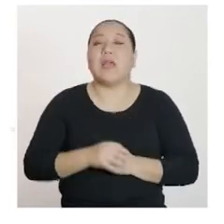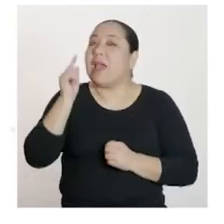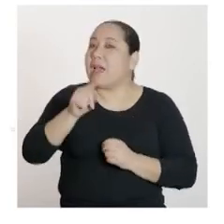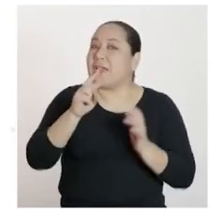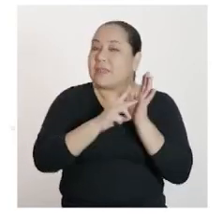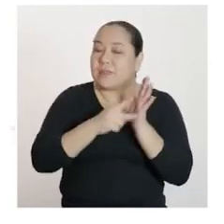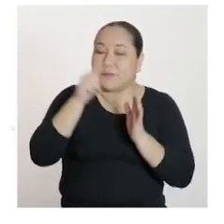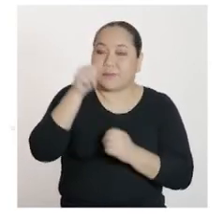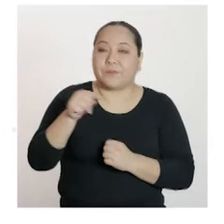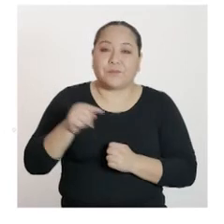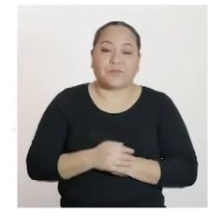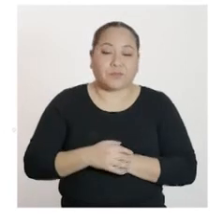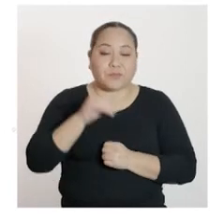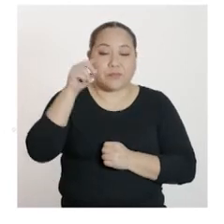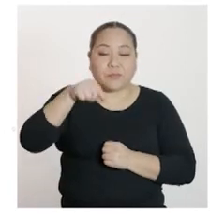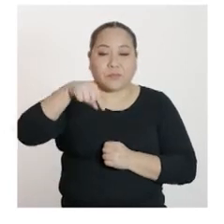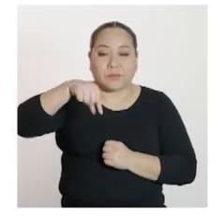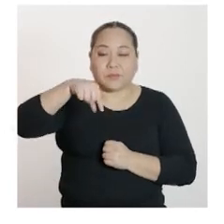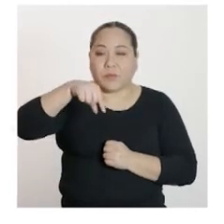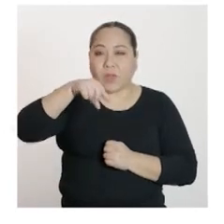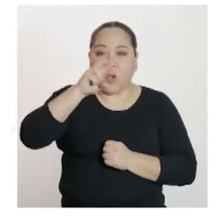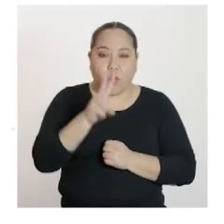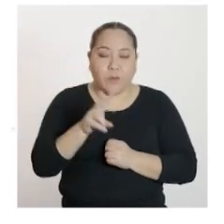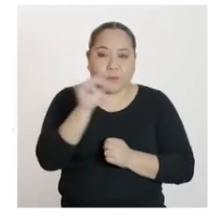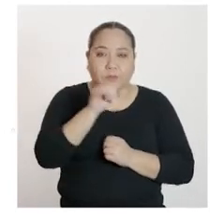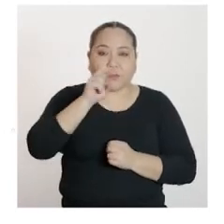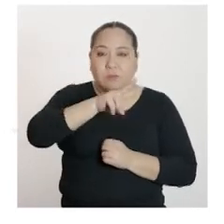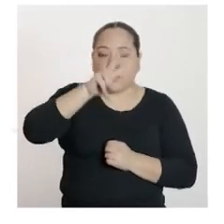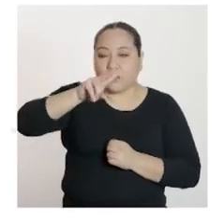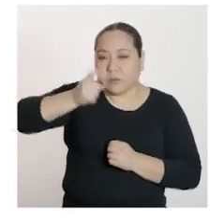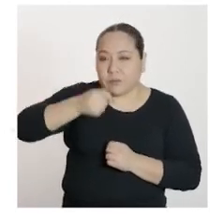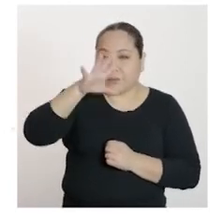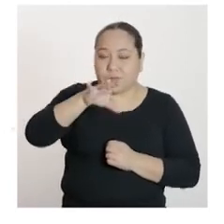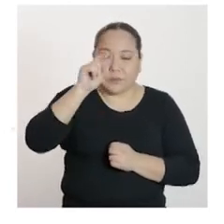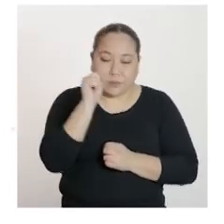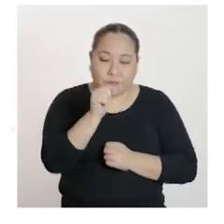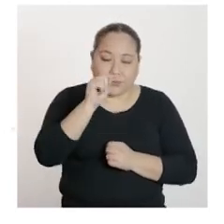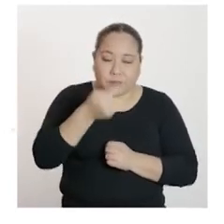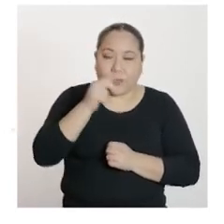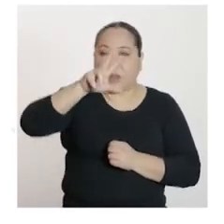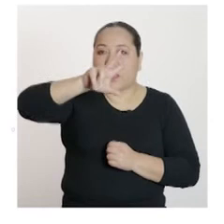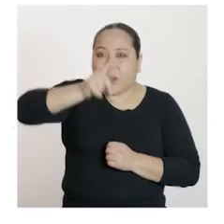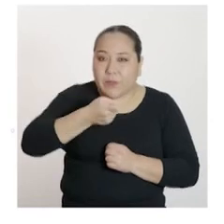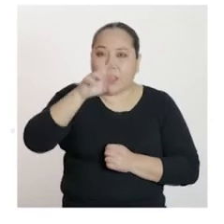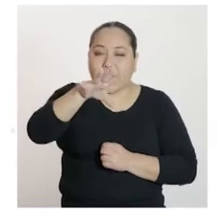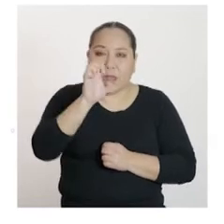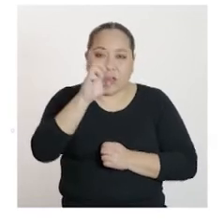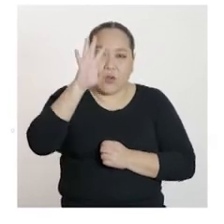coordenada del vértice V es igual a 22,5 punto y coma 3,543